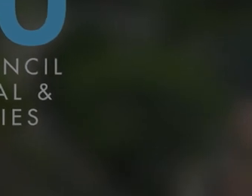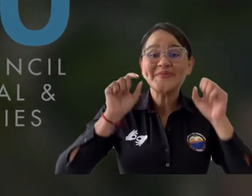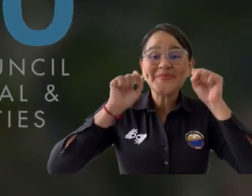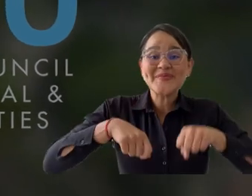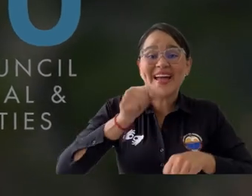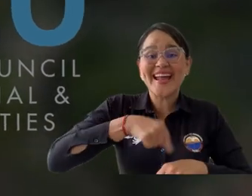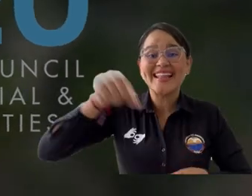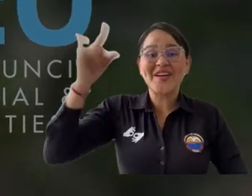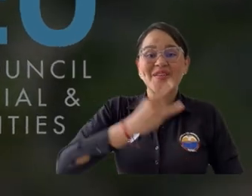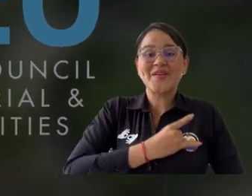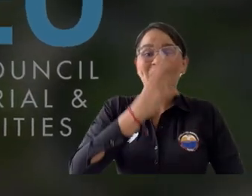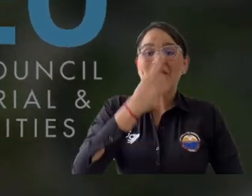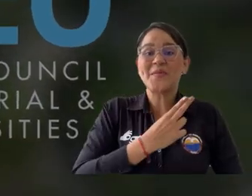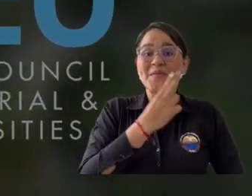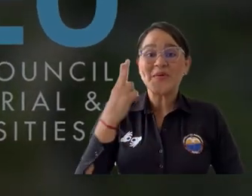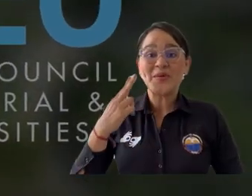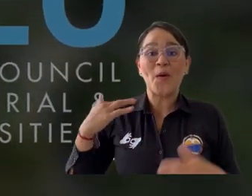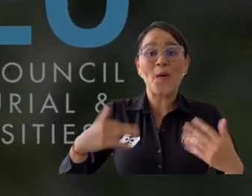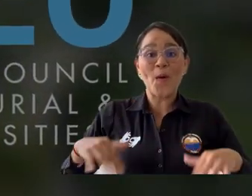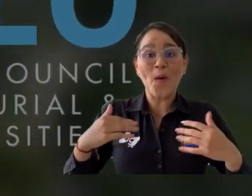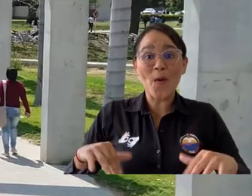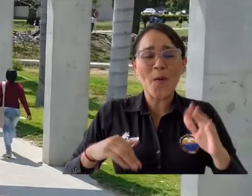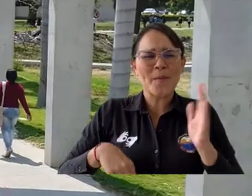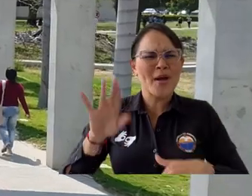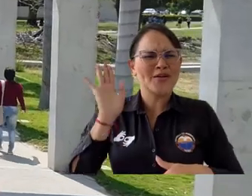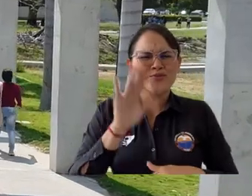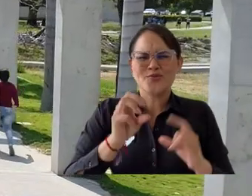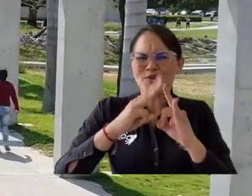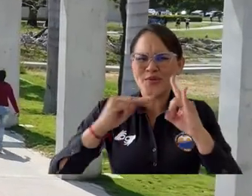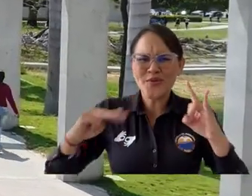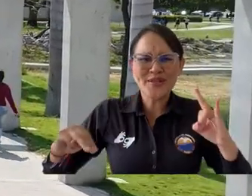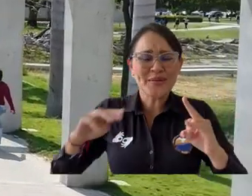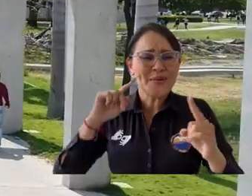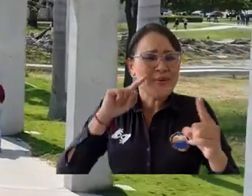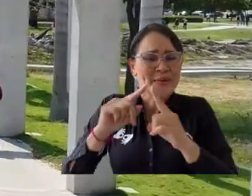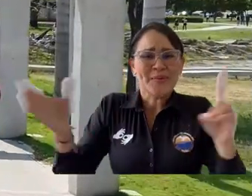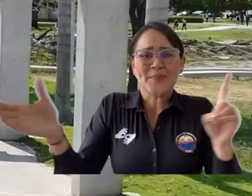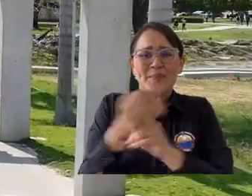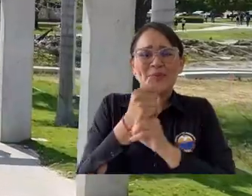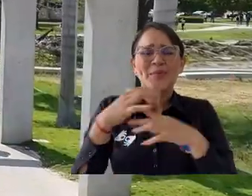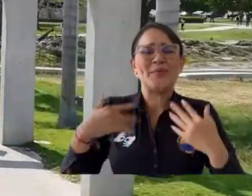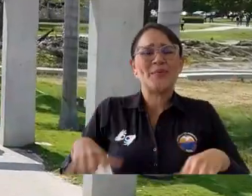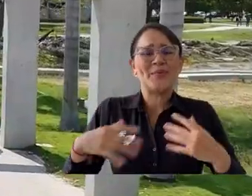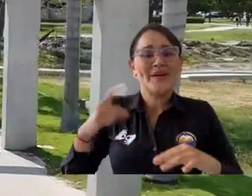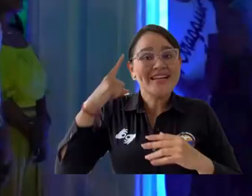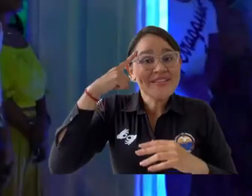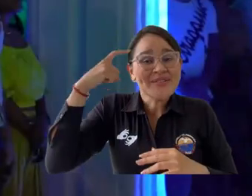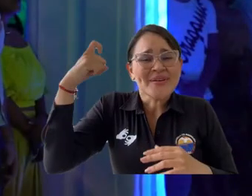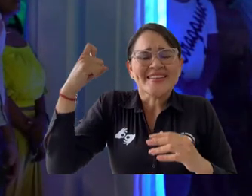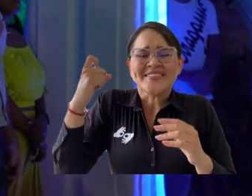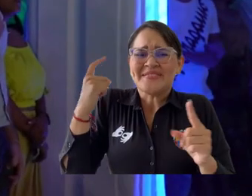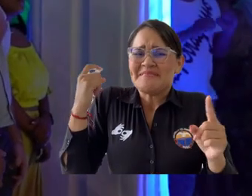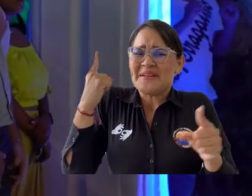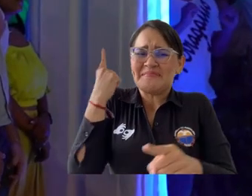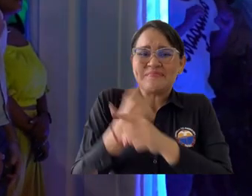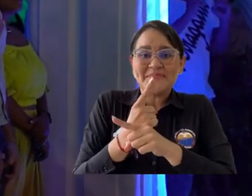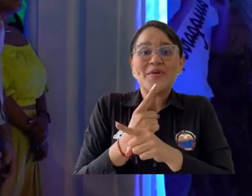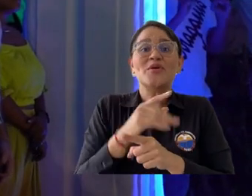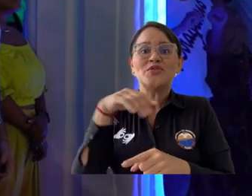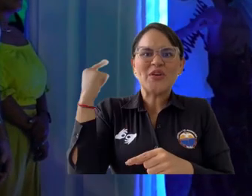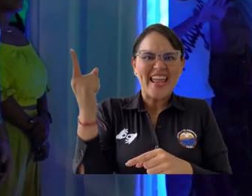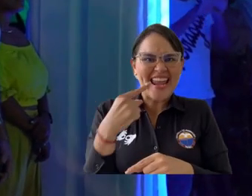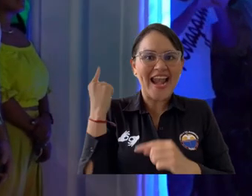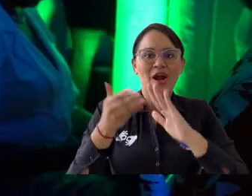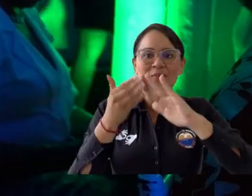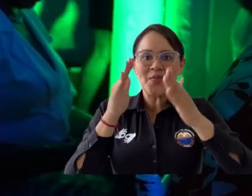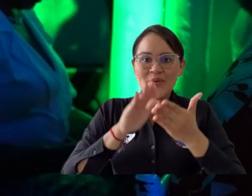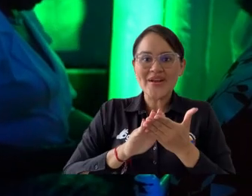La acreditación internacional Engaged University es una de las más grandes siembras de la Universidad del Magdalena. Este sueño convocó a toda la